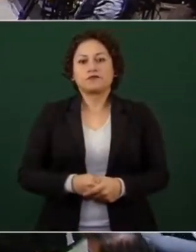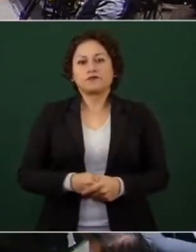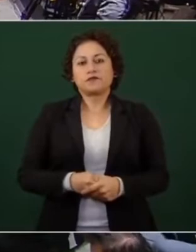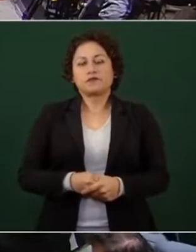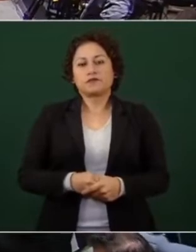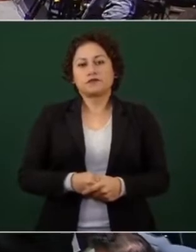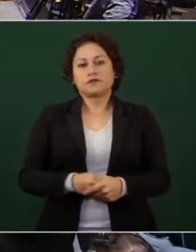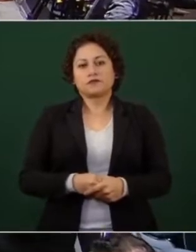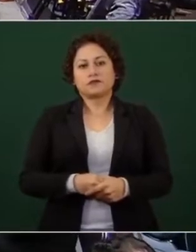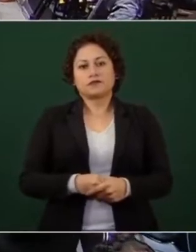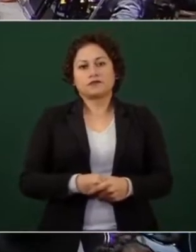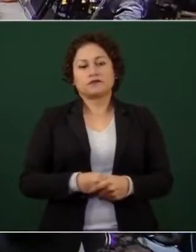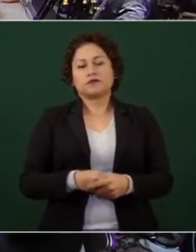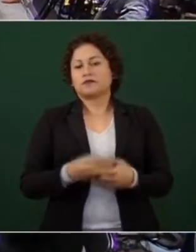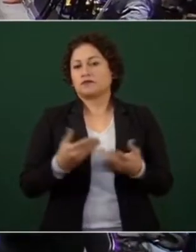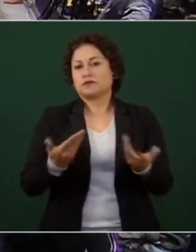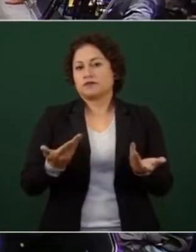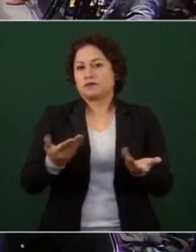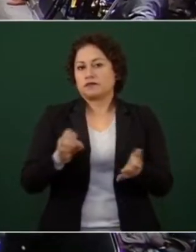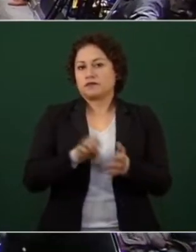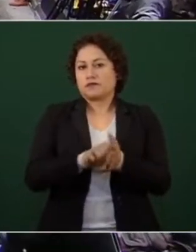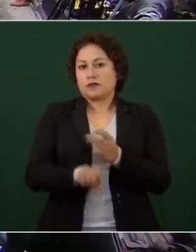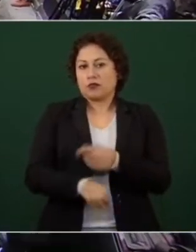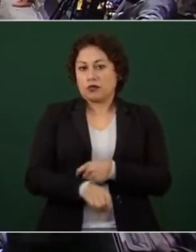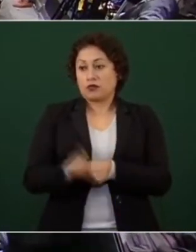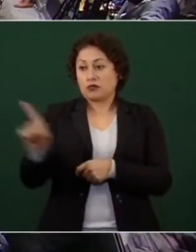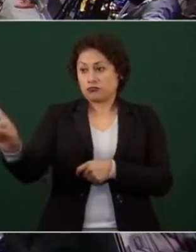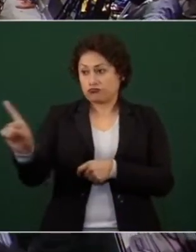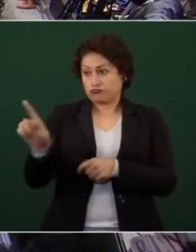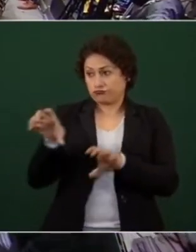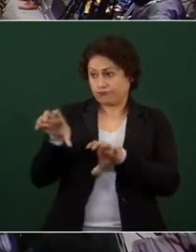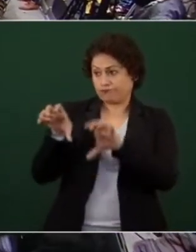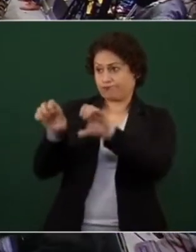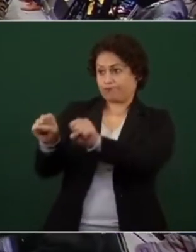tú te metiste en esto